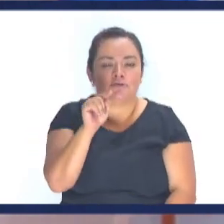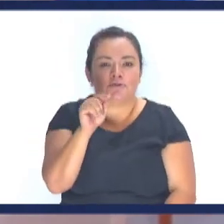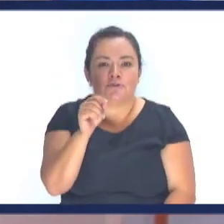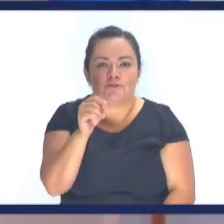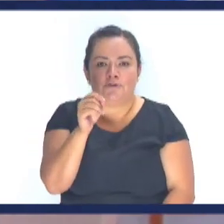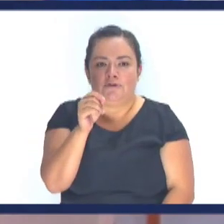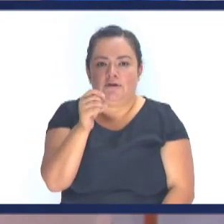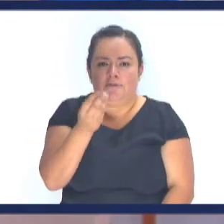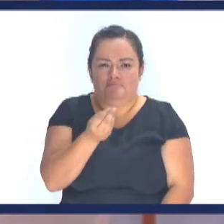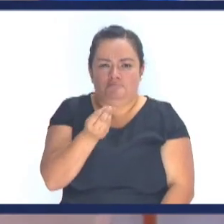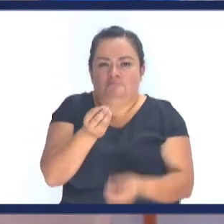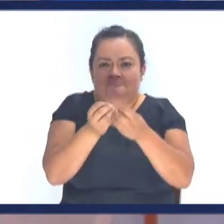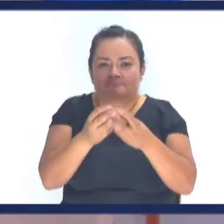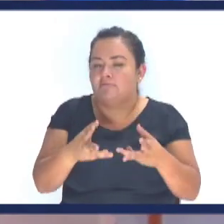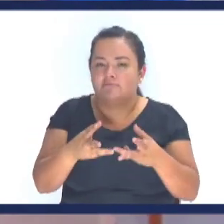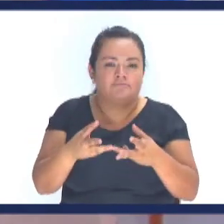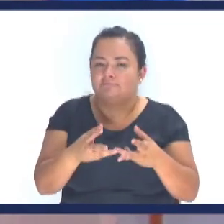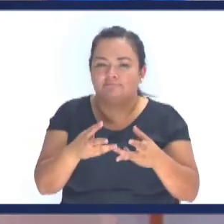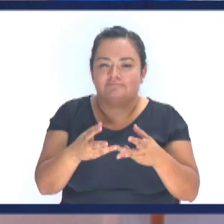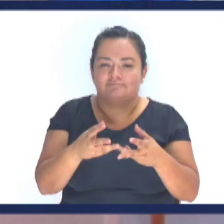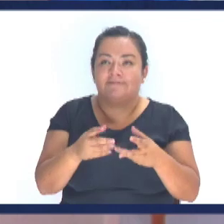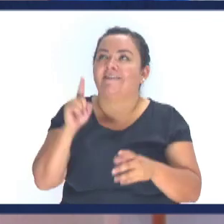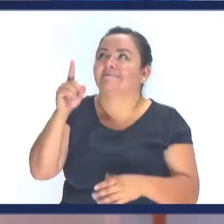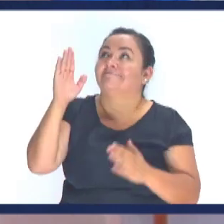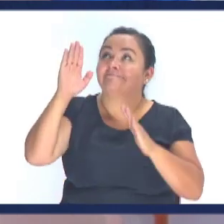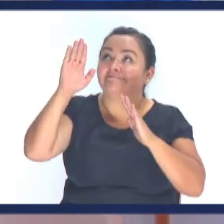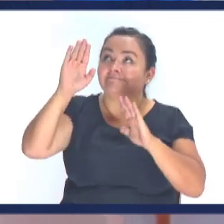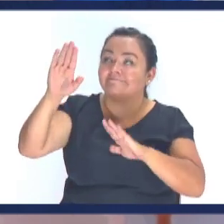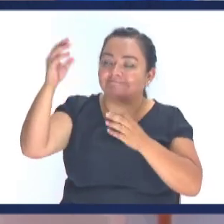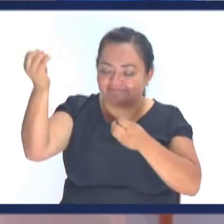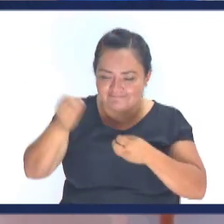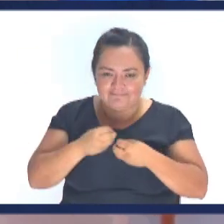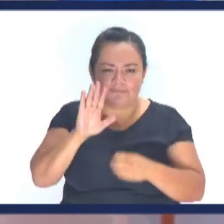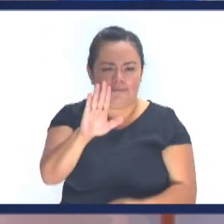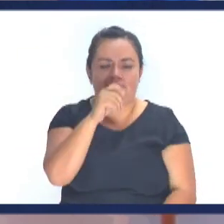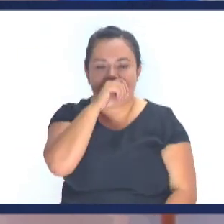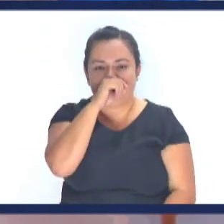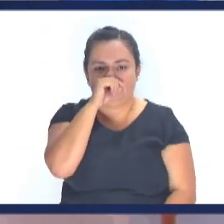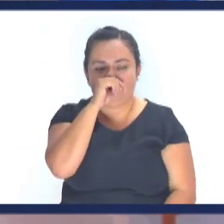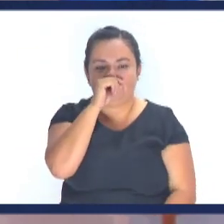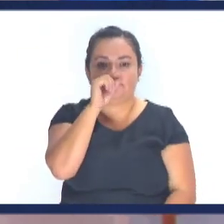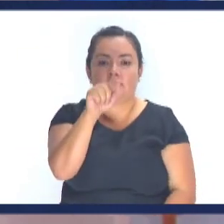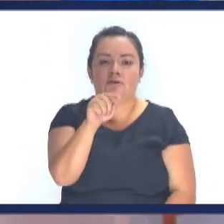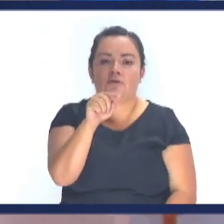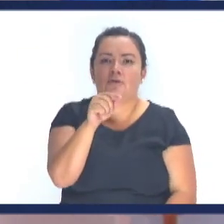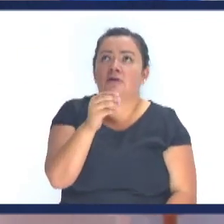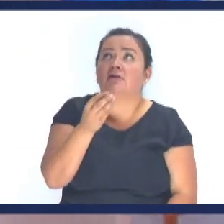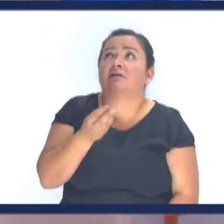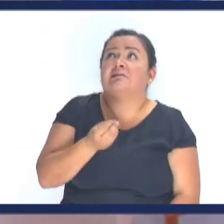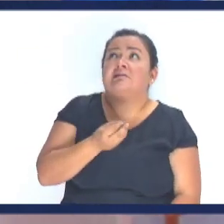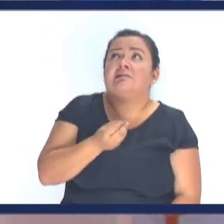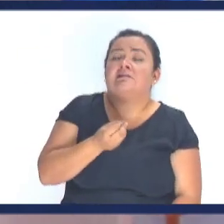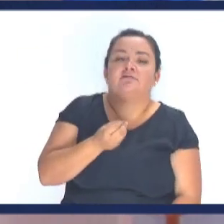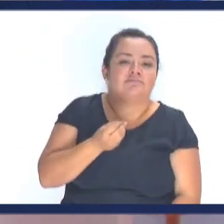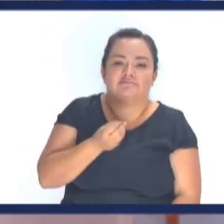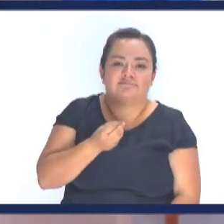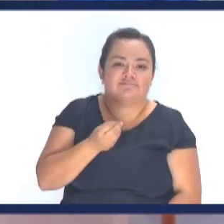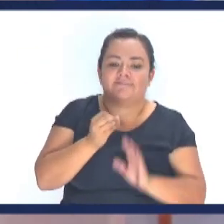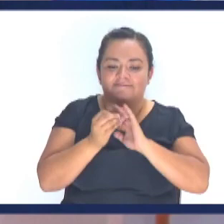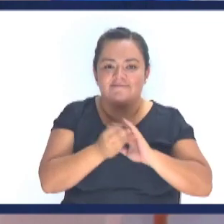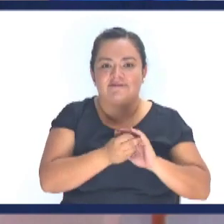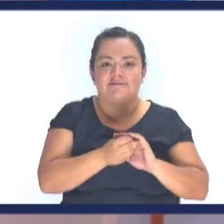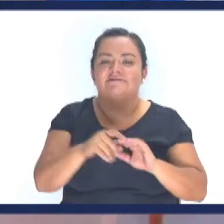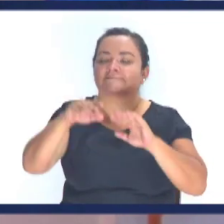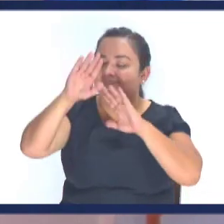Le vas a perder el miedo Pero vas a haber ganado el respeto Atención Le vas a haber perdido el miedo Pero le has